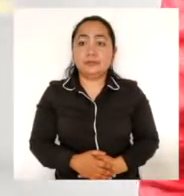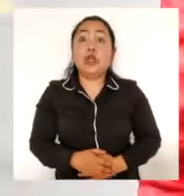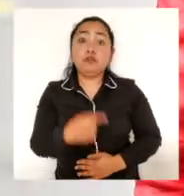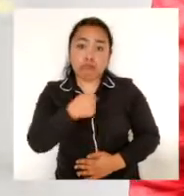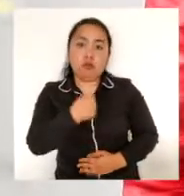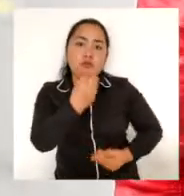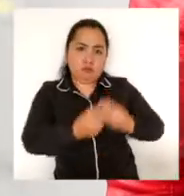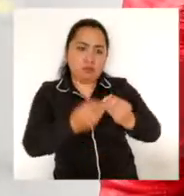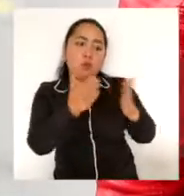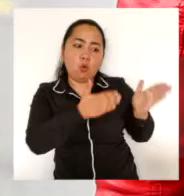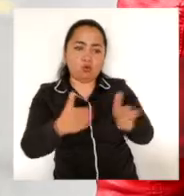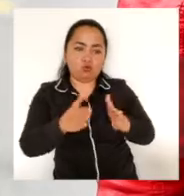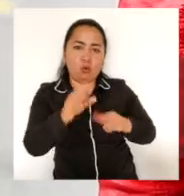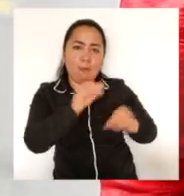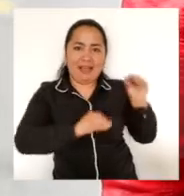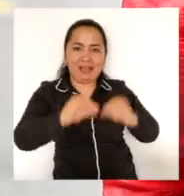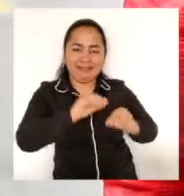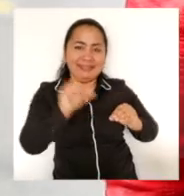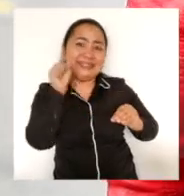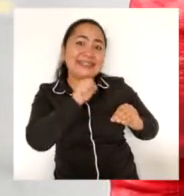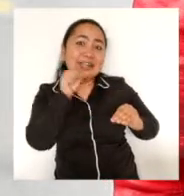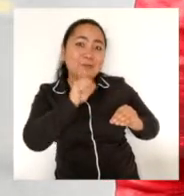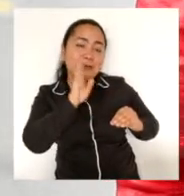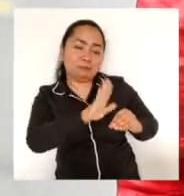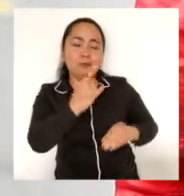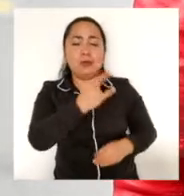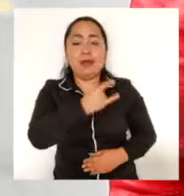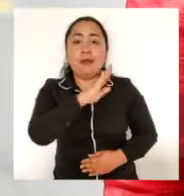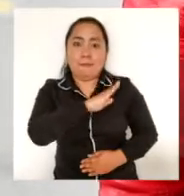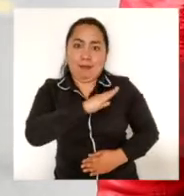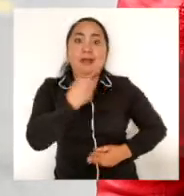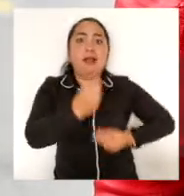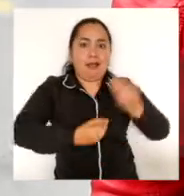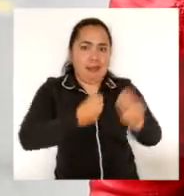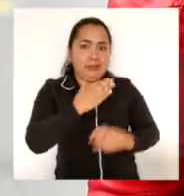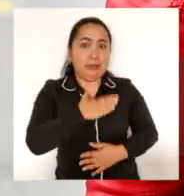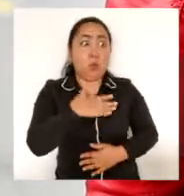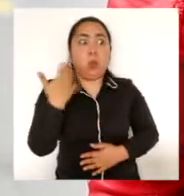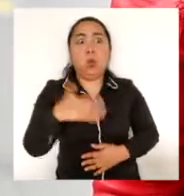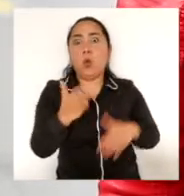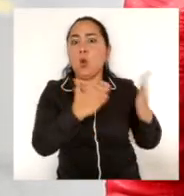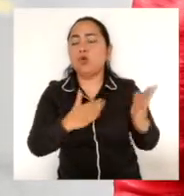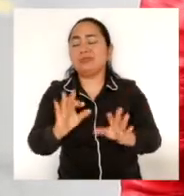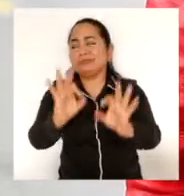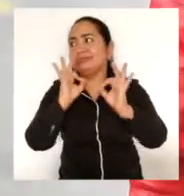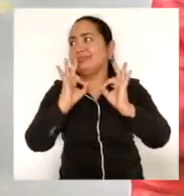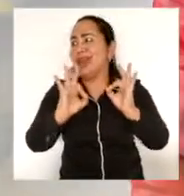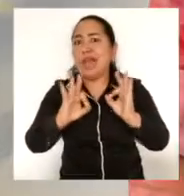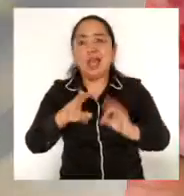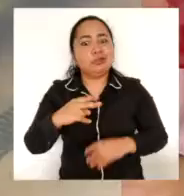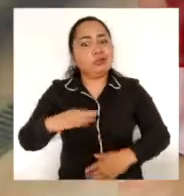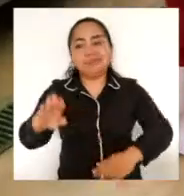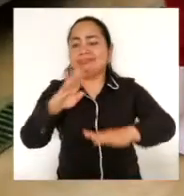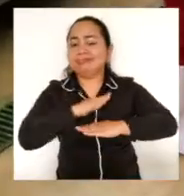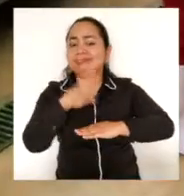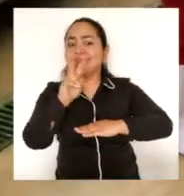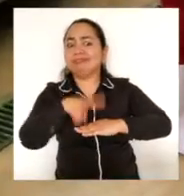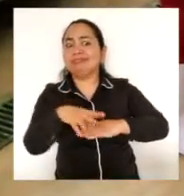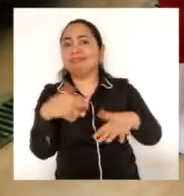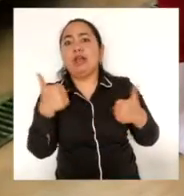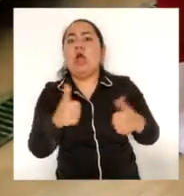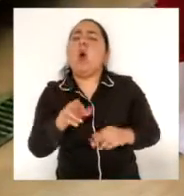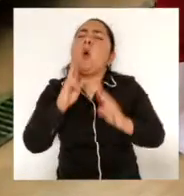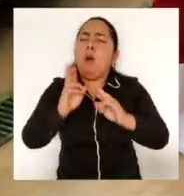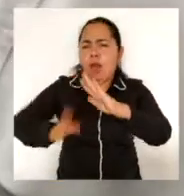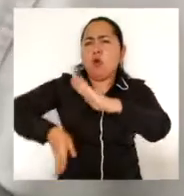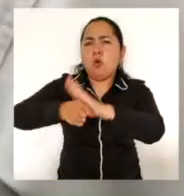Realicé el curso de elaboración de cerveza en la Universidad Mariana, un curso excelente que llenó todas mis expectativas, que sigan